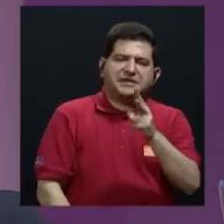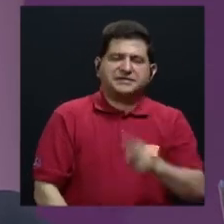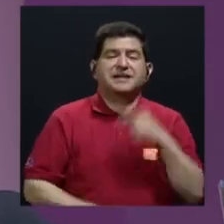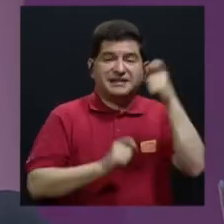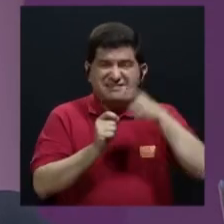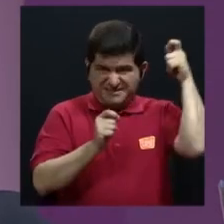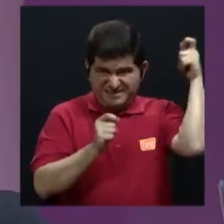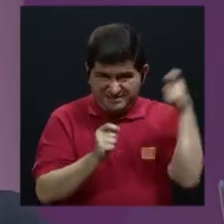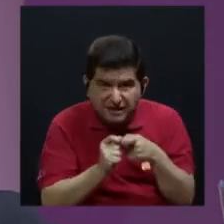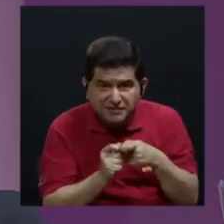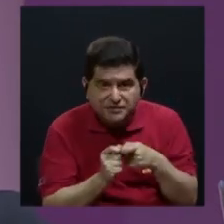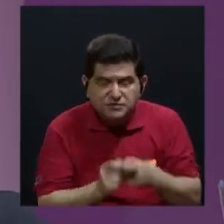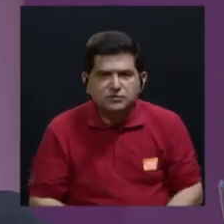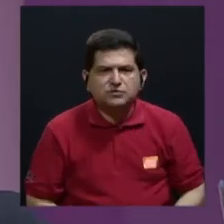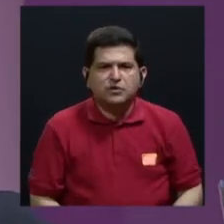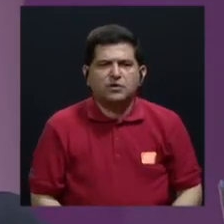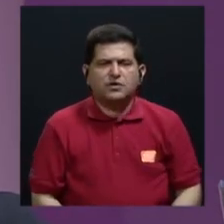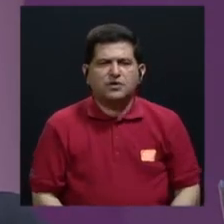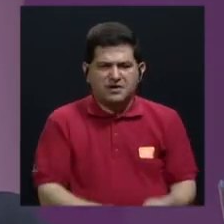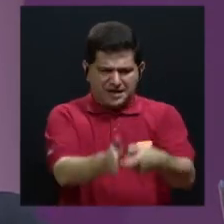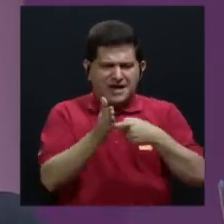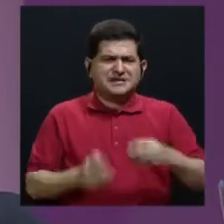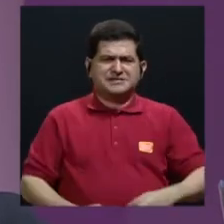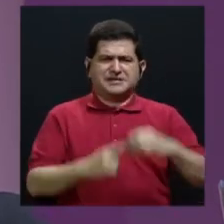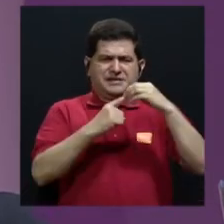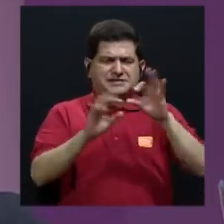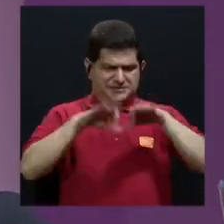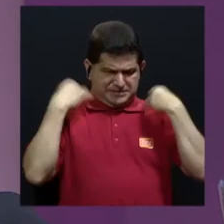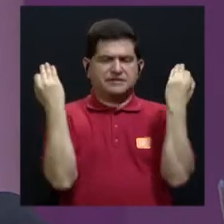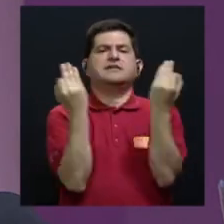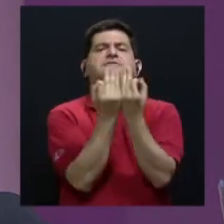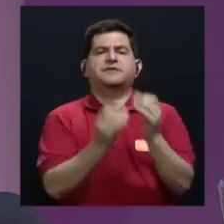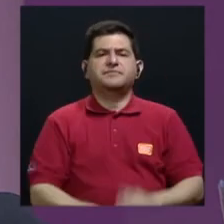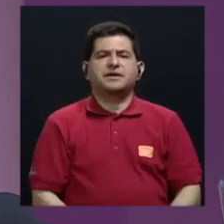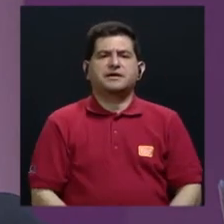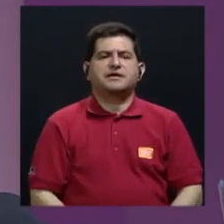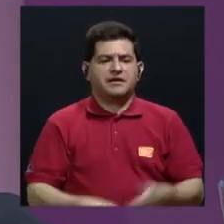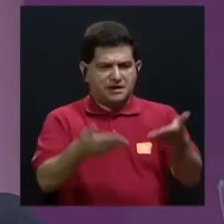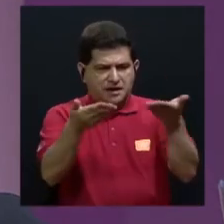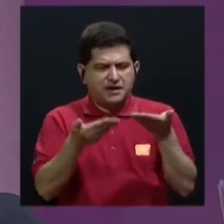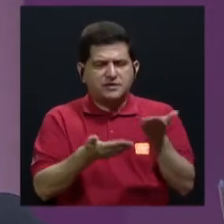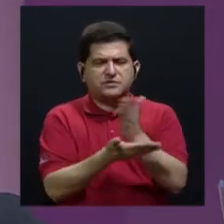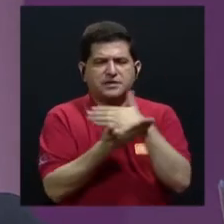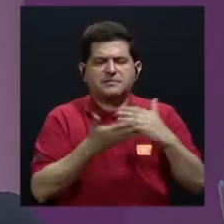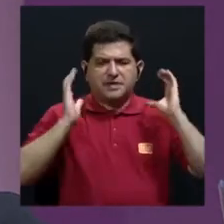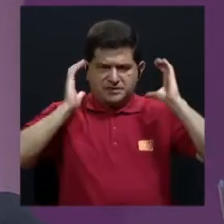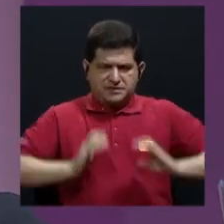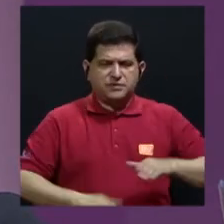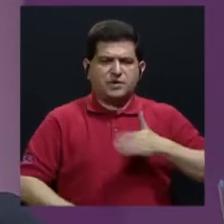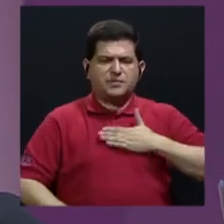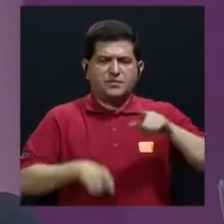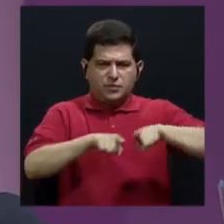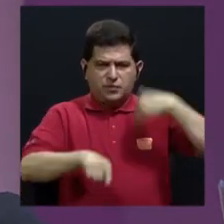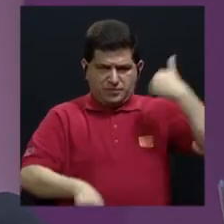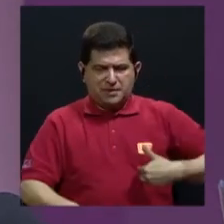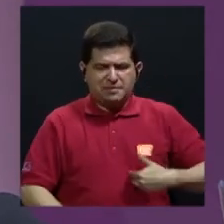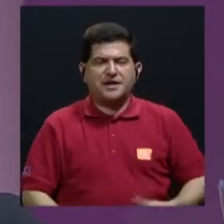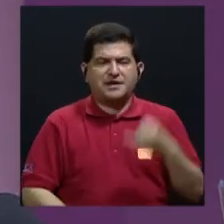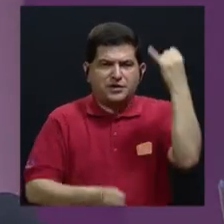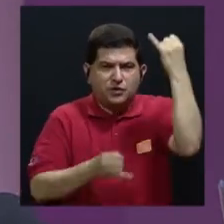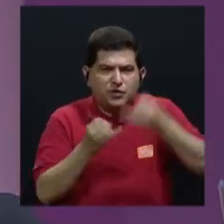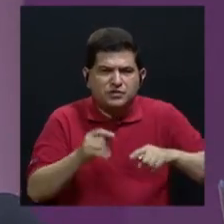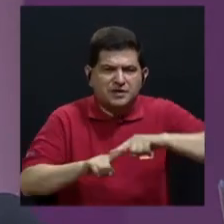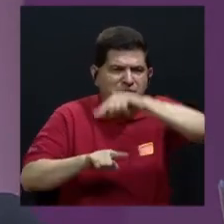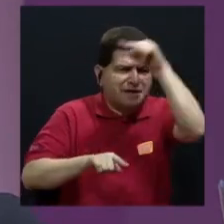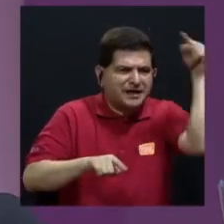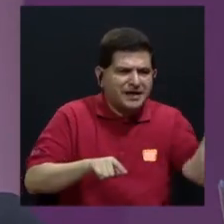específicamente la demanda más importante de nuestra familia, que nos entreguen los restos de mi hermano. Queremos cerrar este